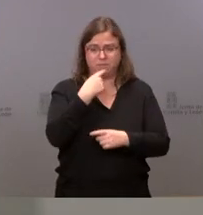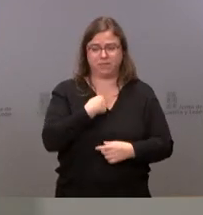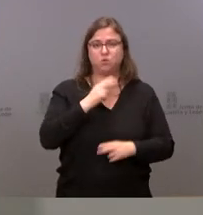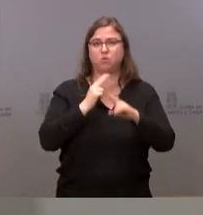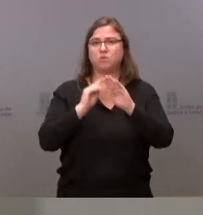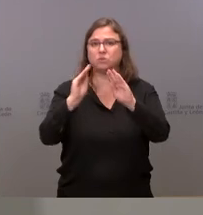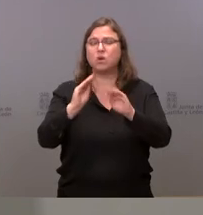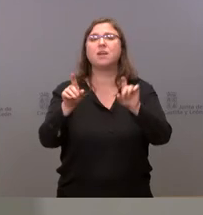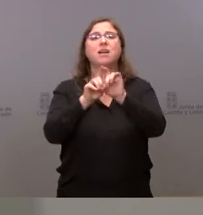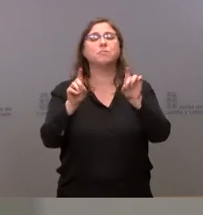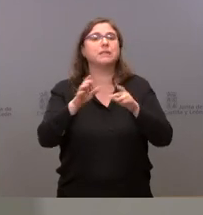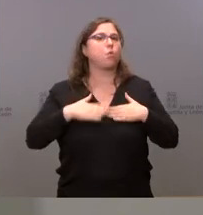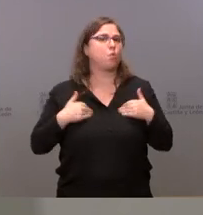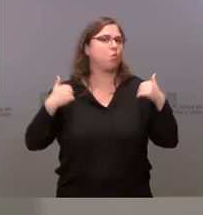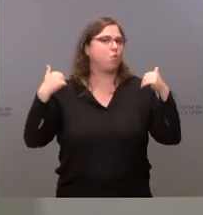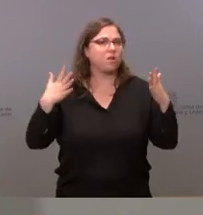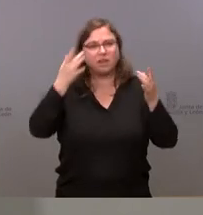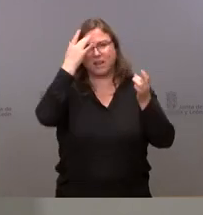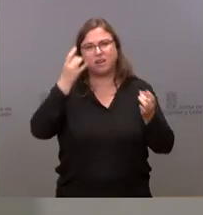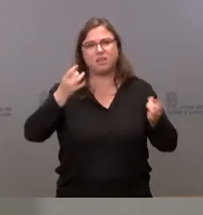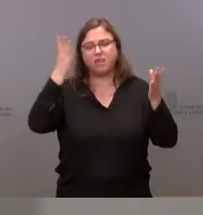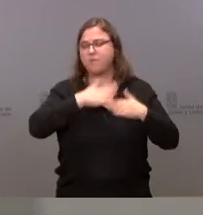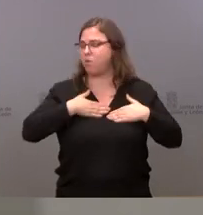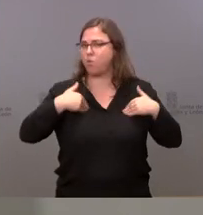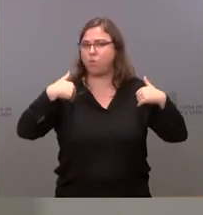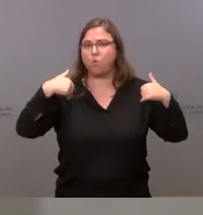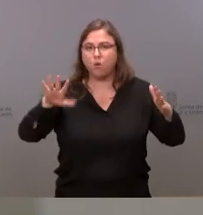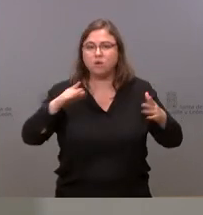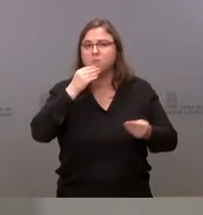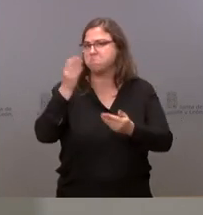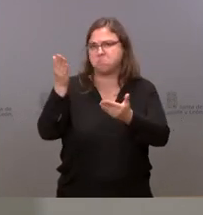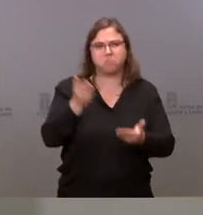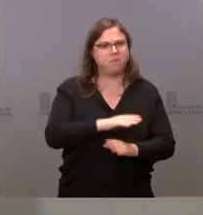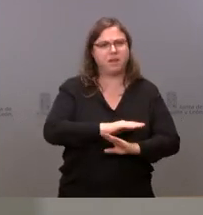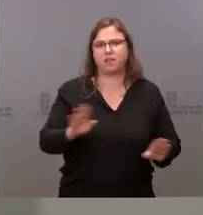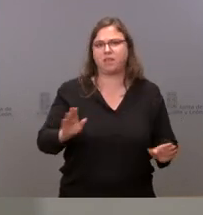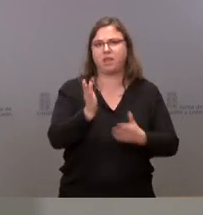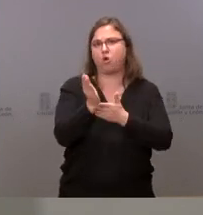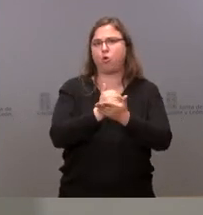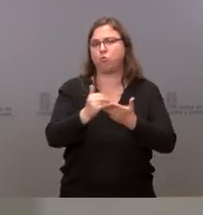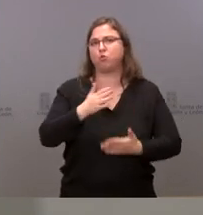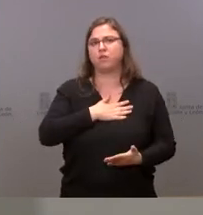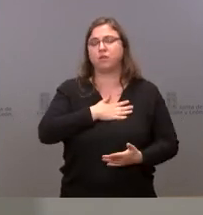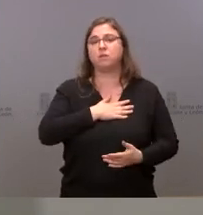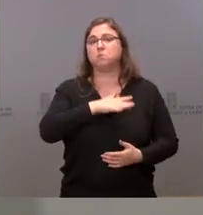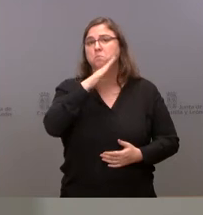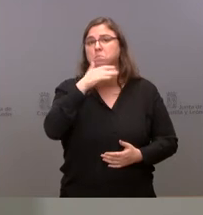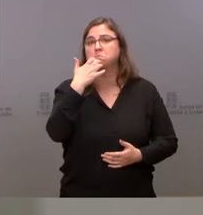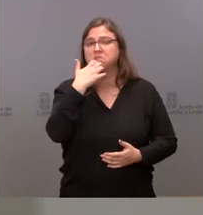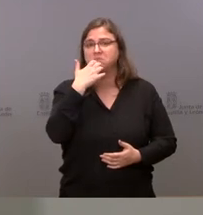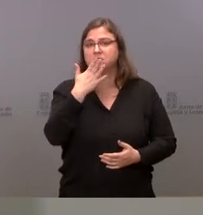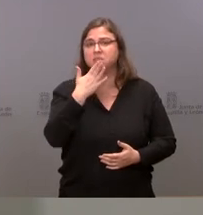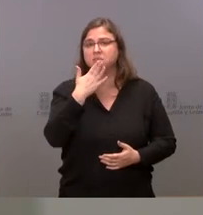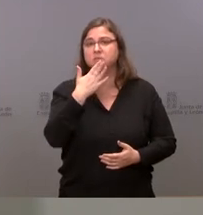cualquier empresa e iniciativa empresarial de inversión es bienvenida a nuestra comunidad autónoma y por tanto en la medida